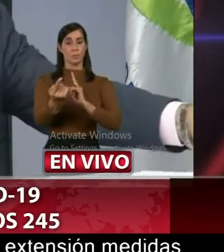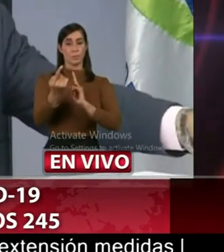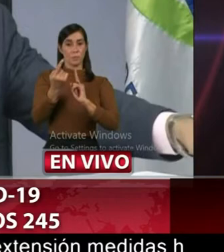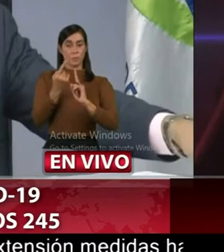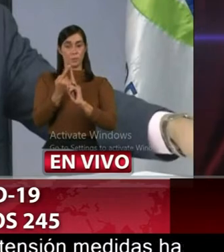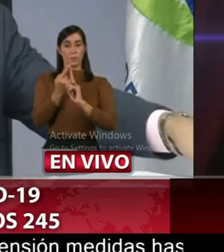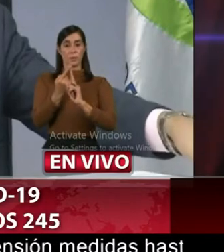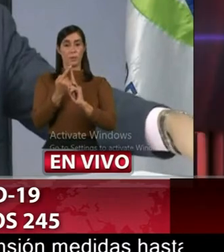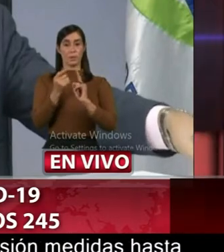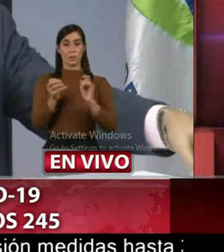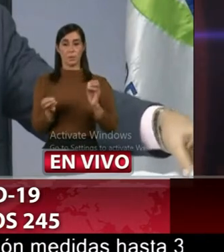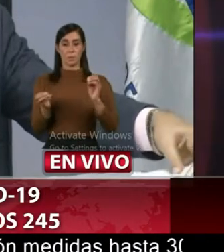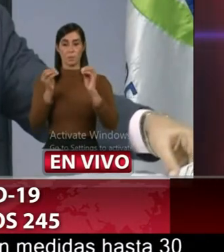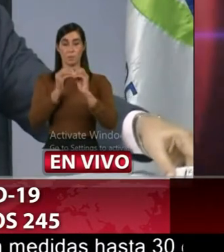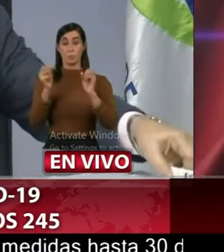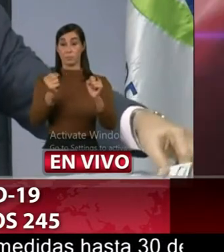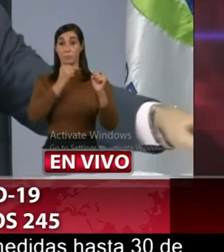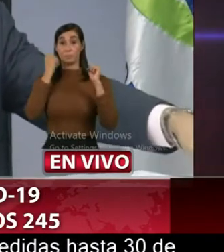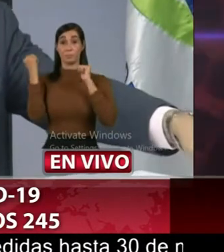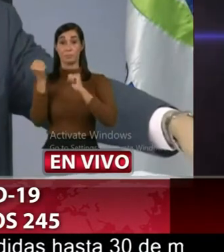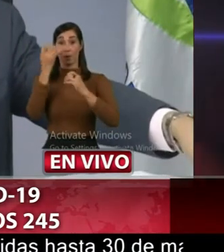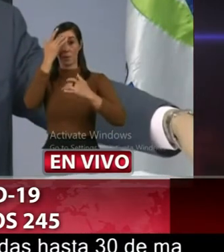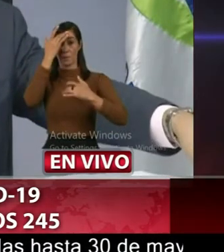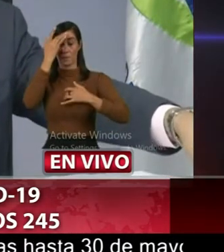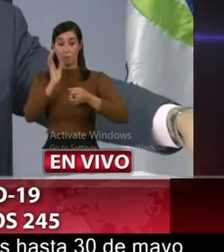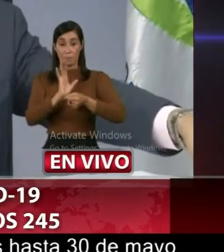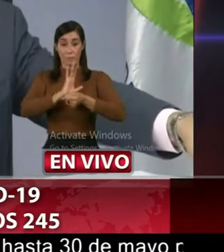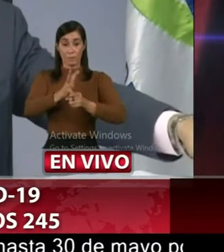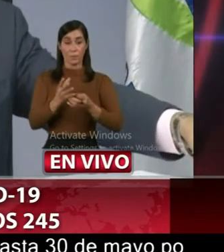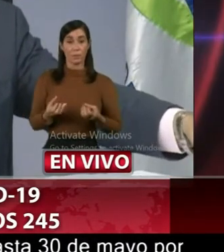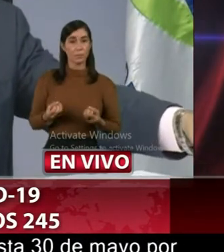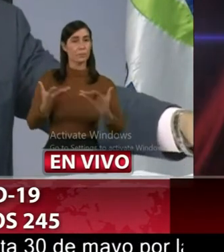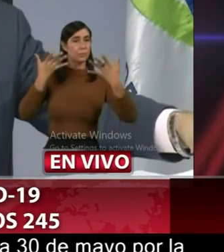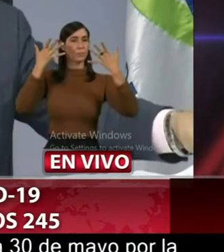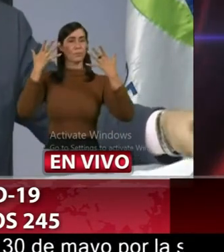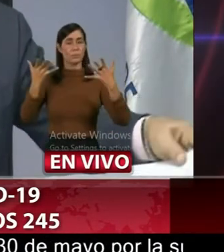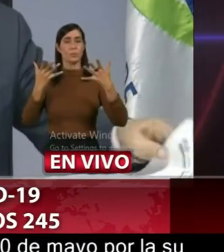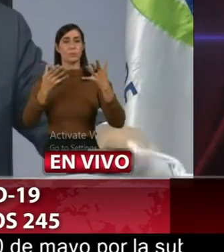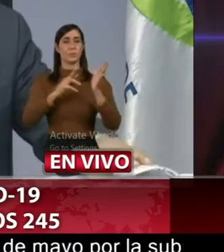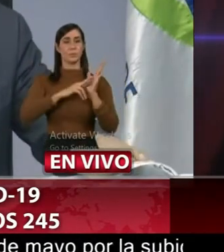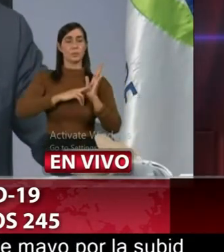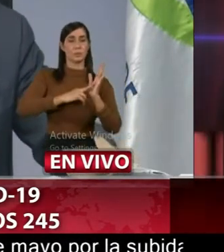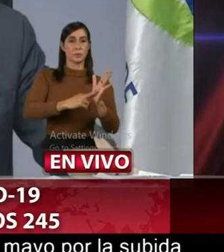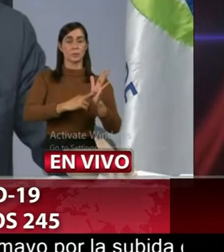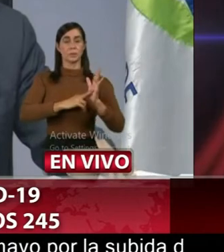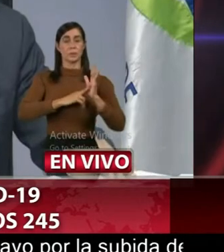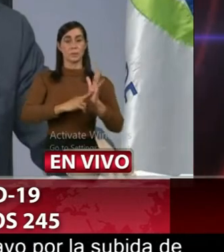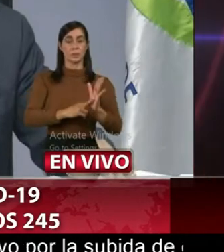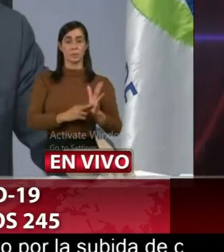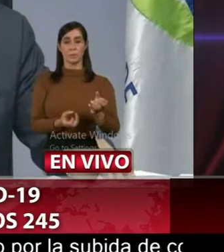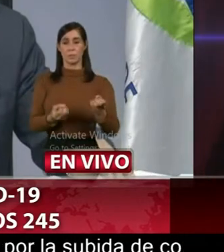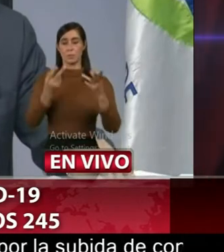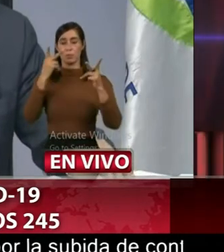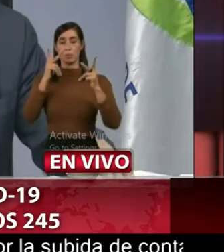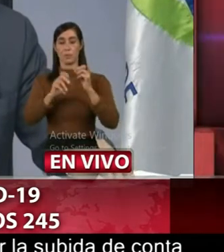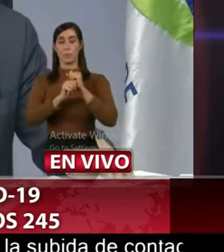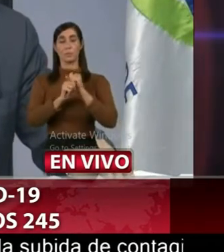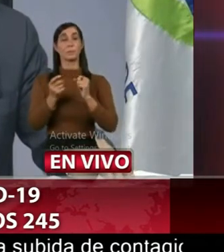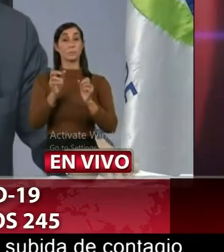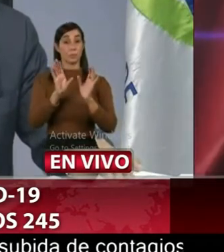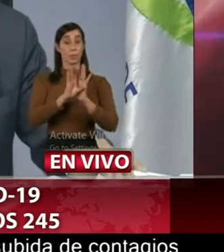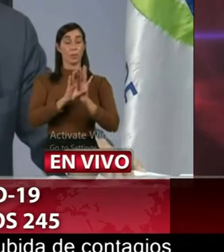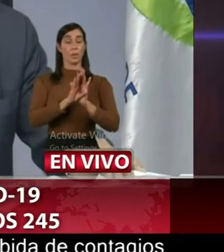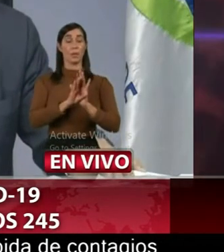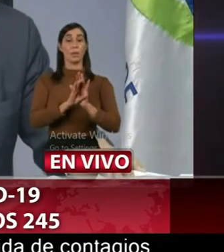comportamiento sumamente agresivo del virus reportando en el boletín